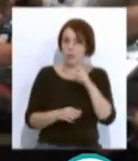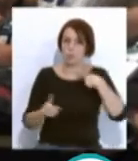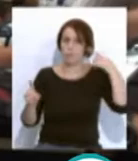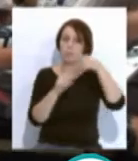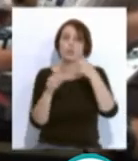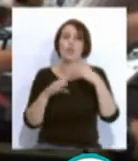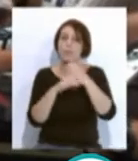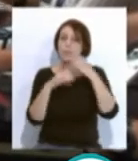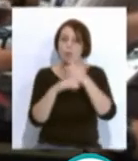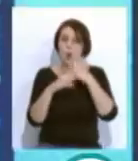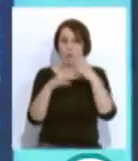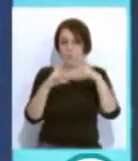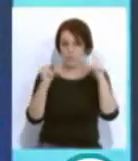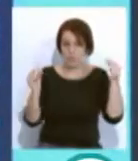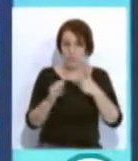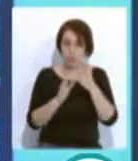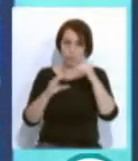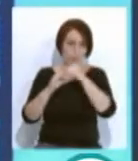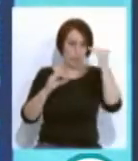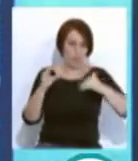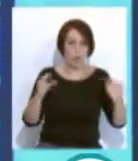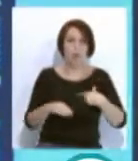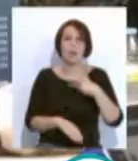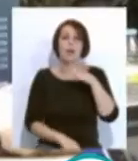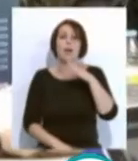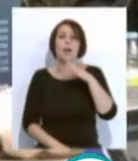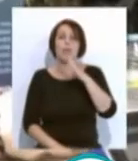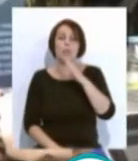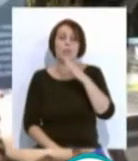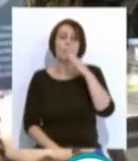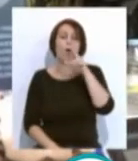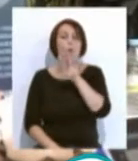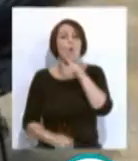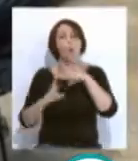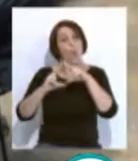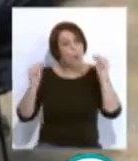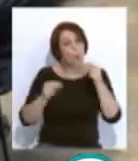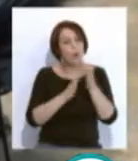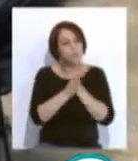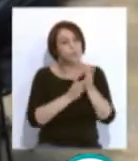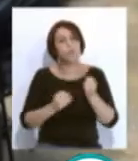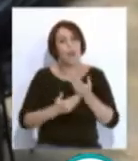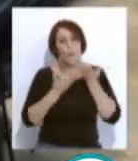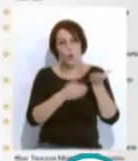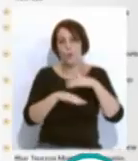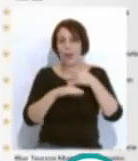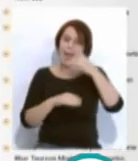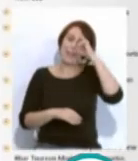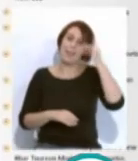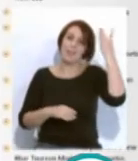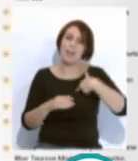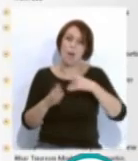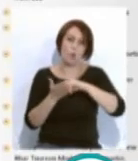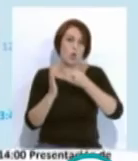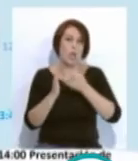universitario que promovido por Zona Franca, el CEI y la UCA, proponía medir distintas ideas y proyectos de desarrollo marítimo marino